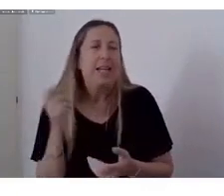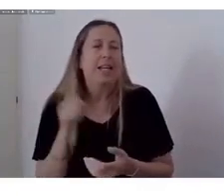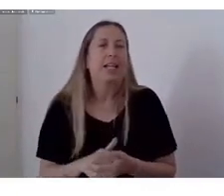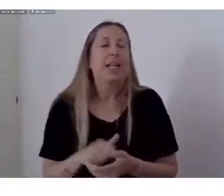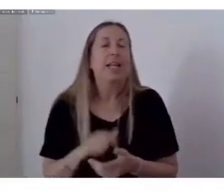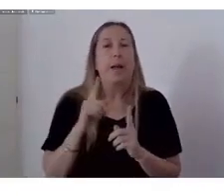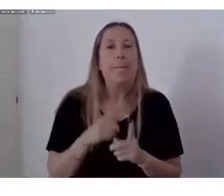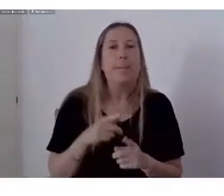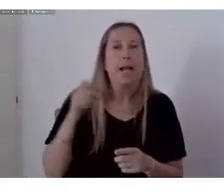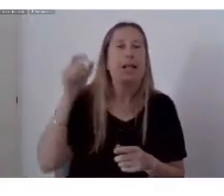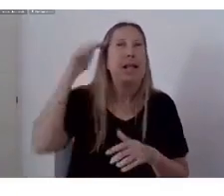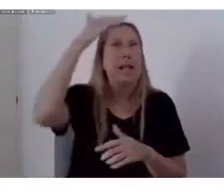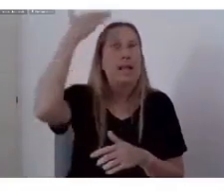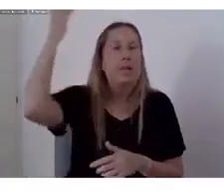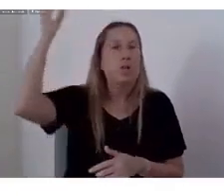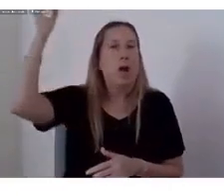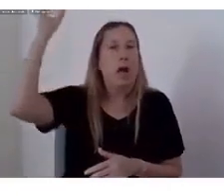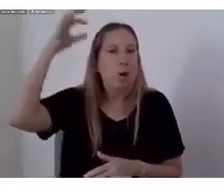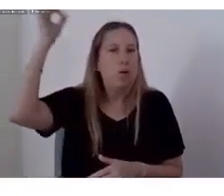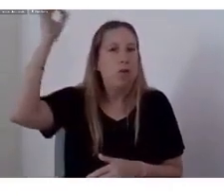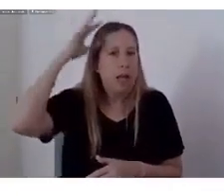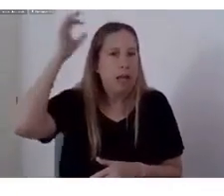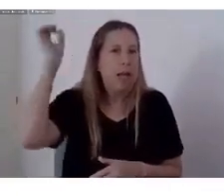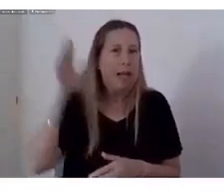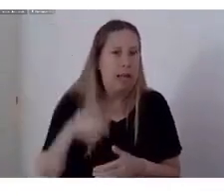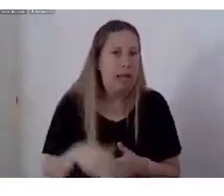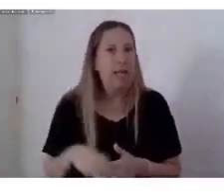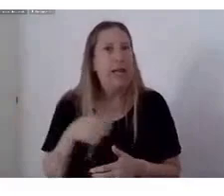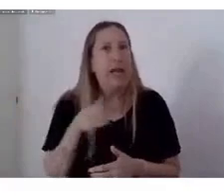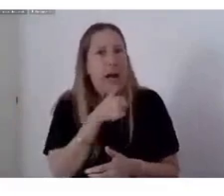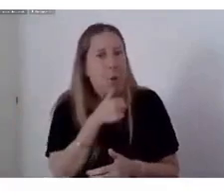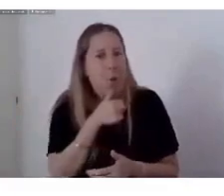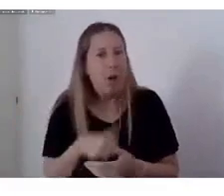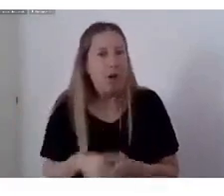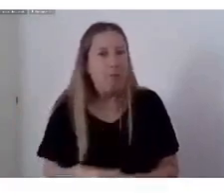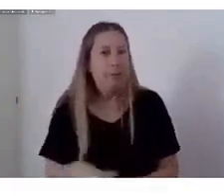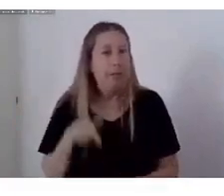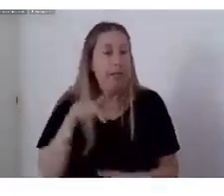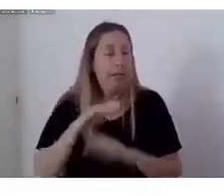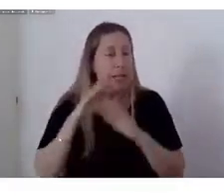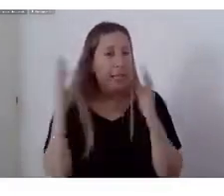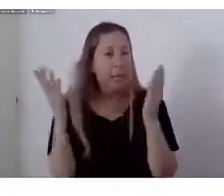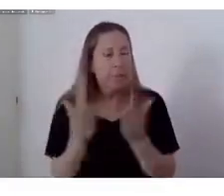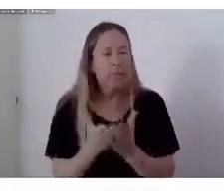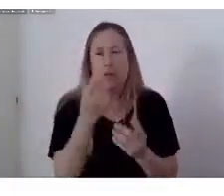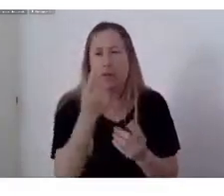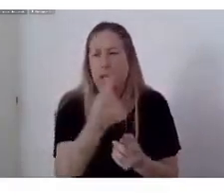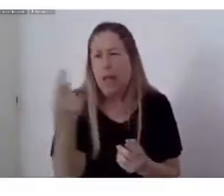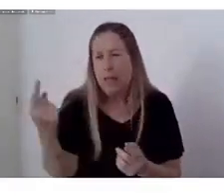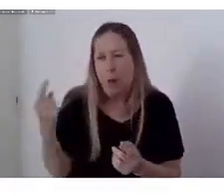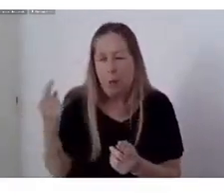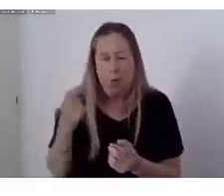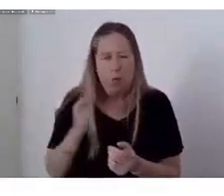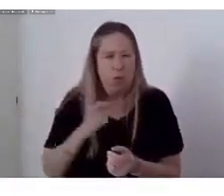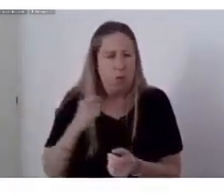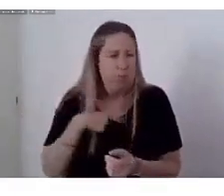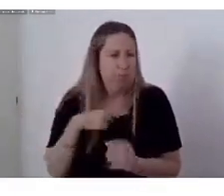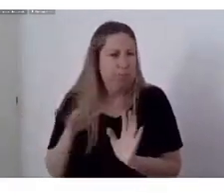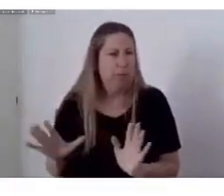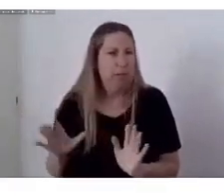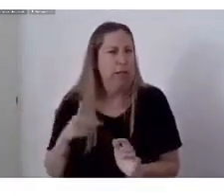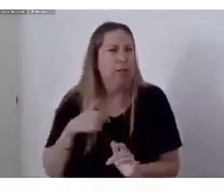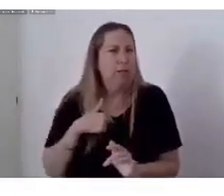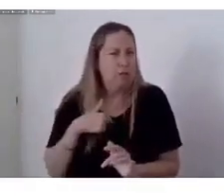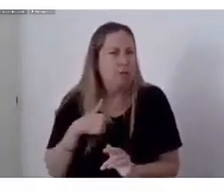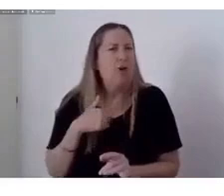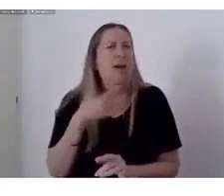En este mundo Macabro Cada cual Cumple su parte Ahora me queda Claro